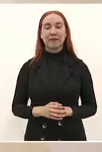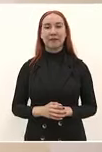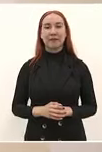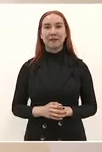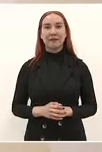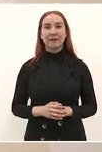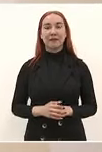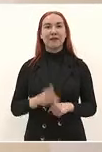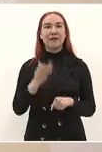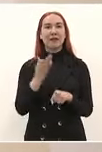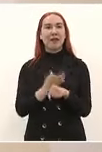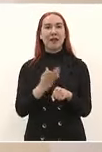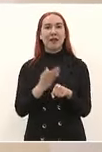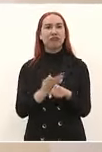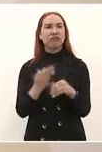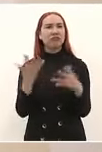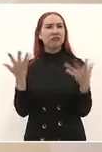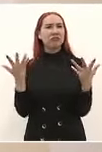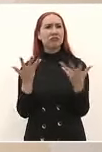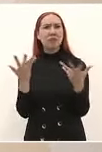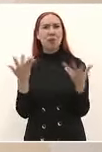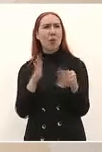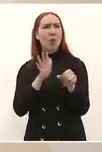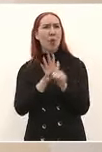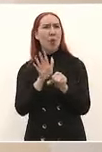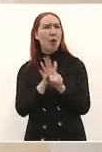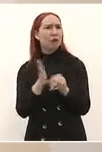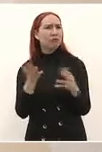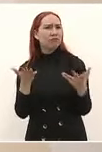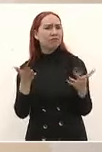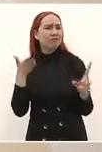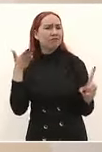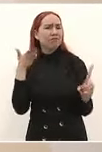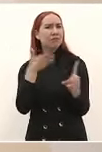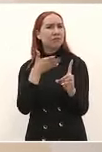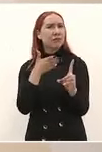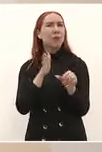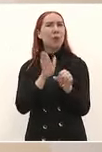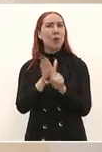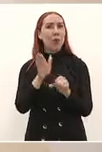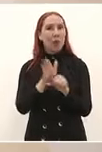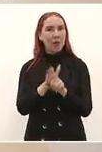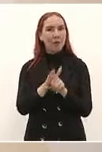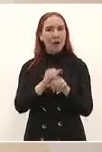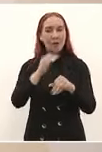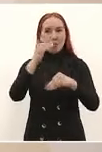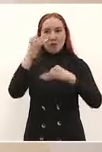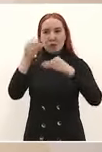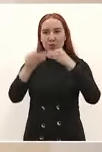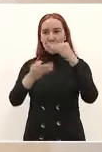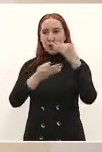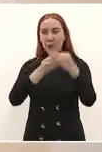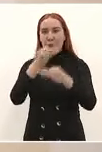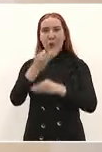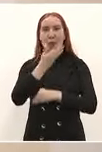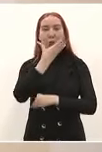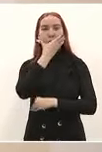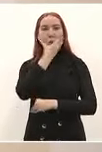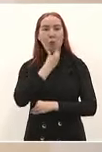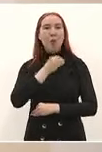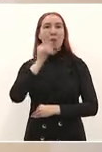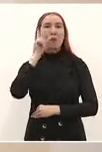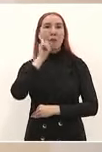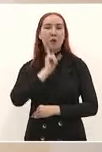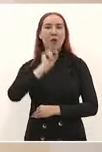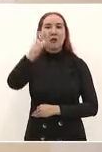estamos rindiendo un homenaje a todos los potosinos que